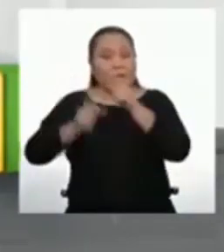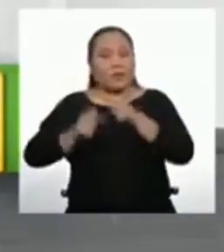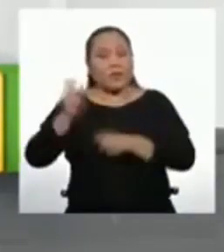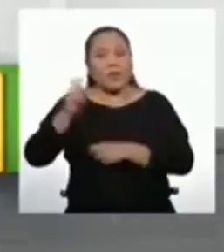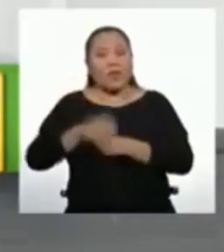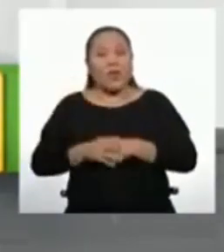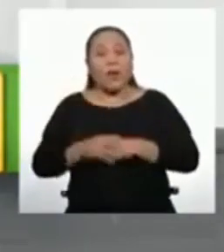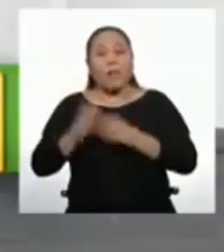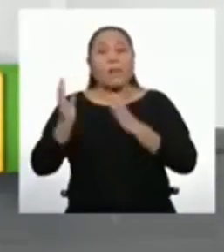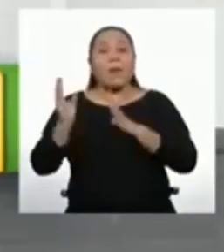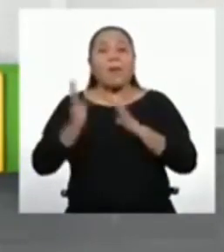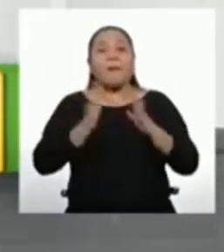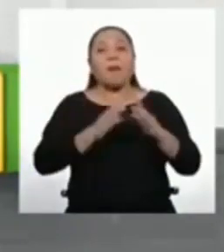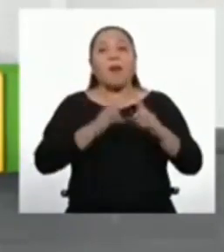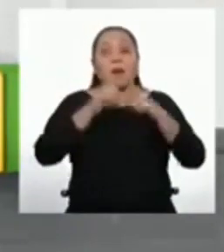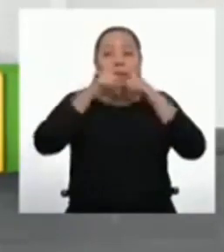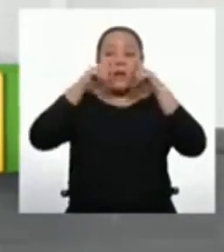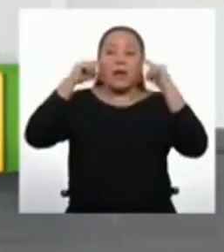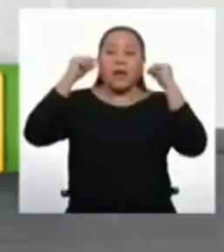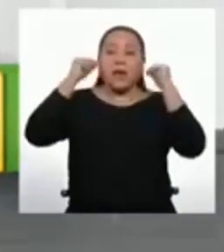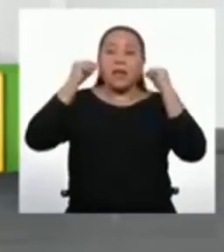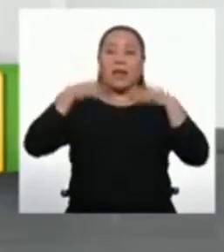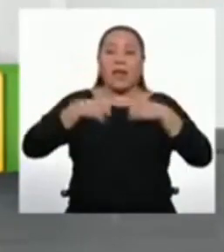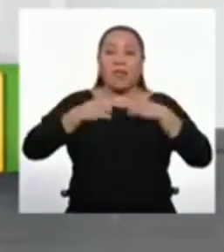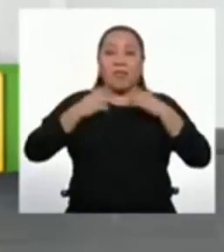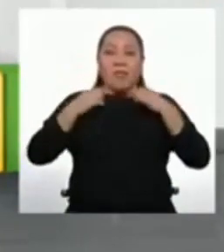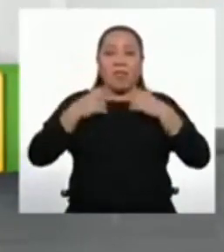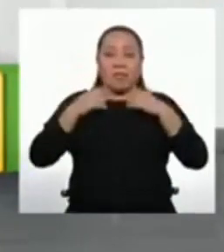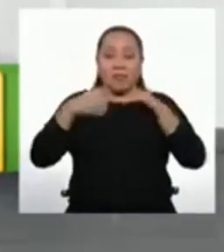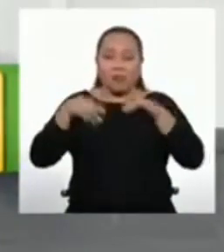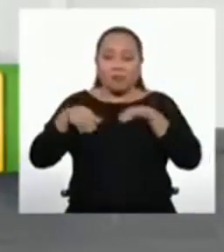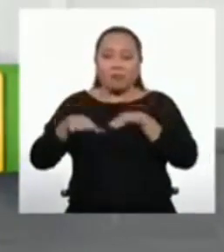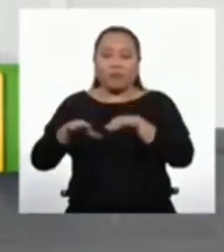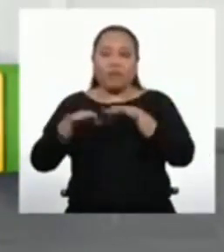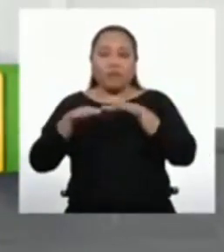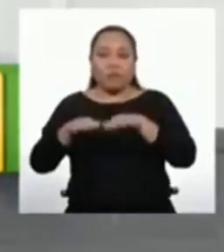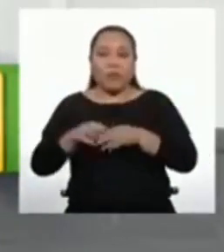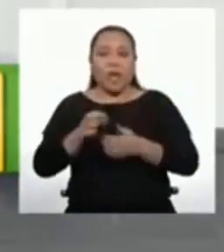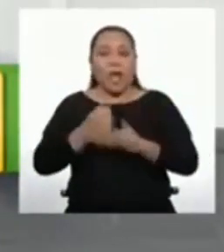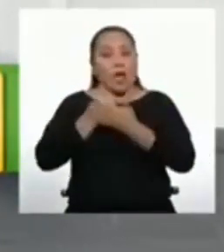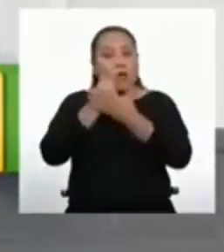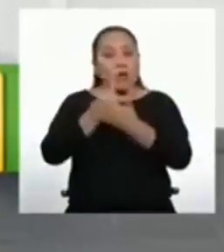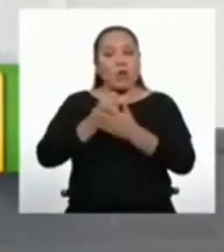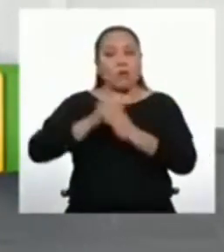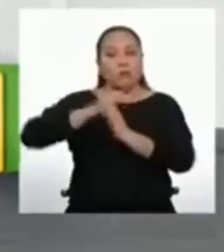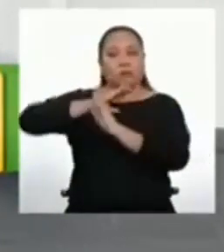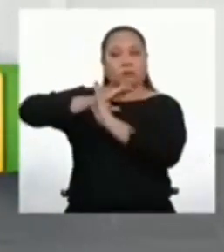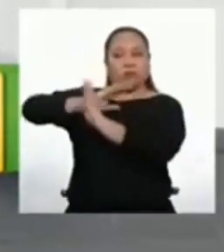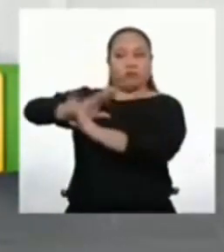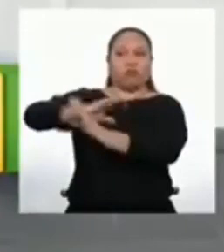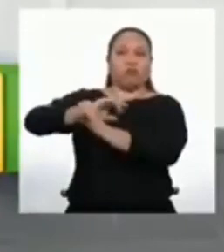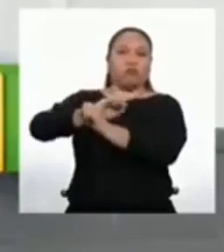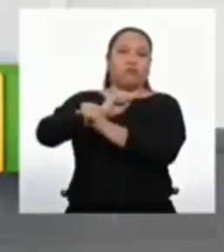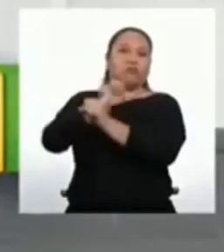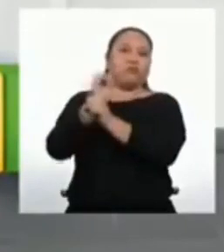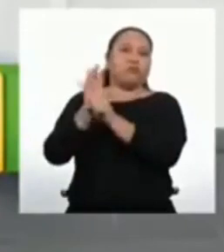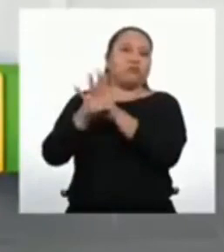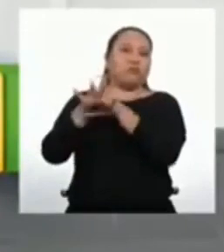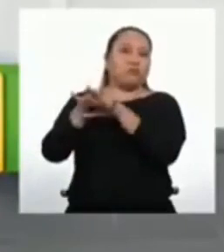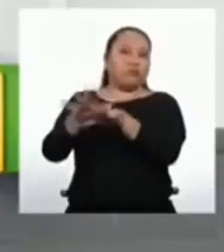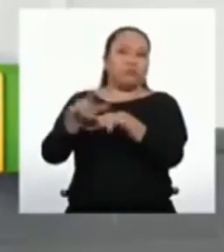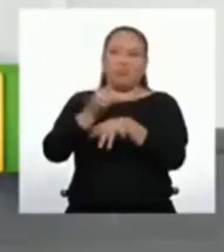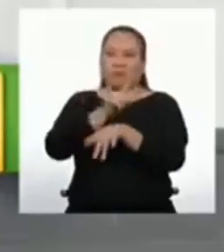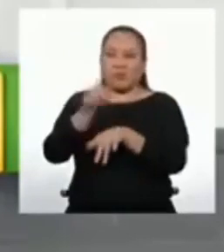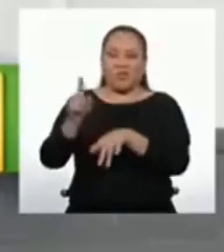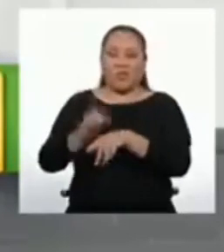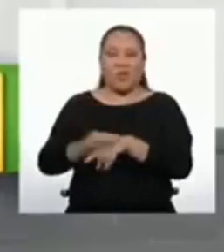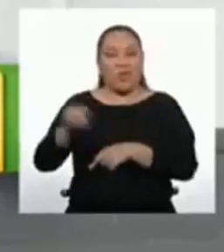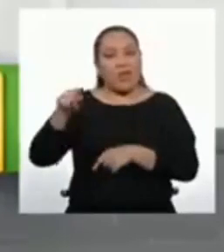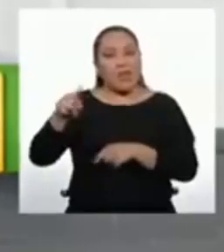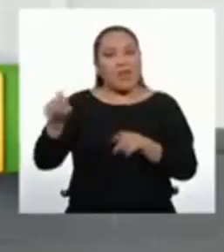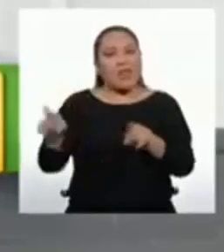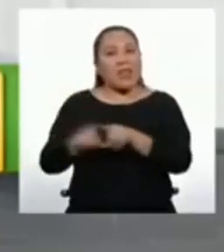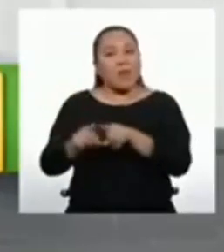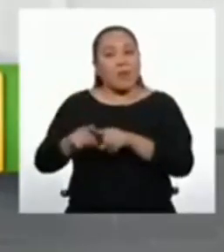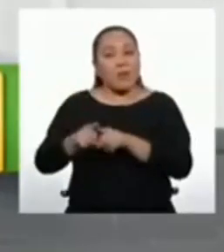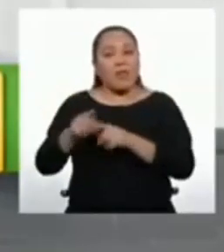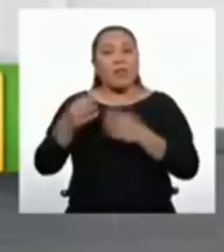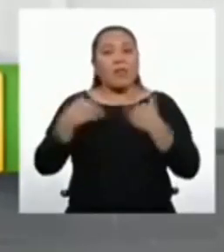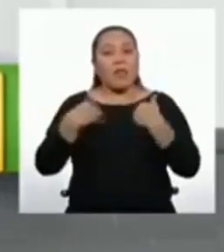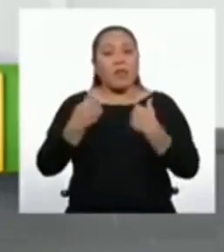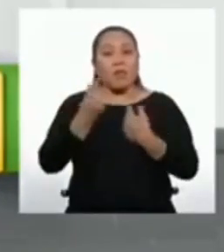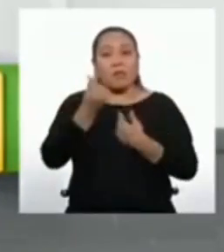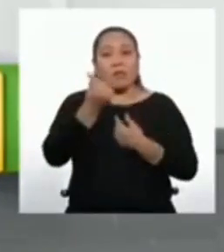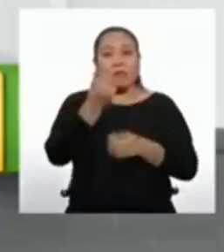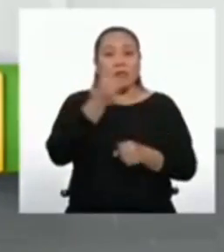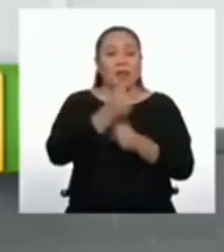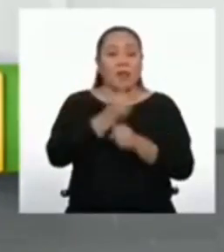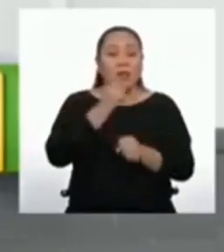comunidad. Así, mientras contribuyen a prevenir el contagio del COVID-19, son capaces de generar ingresos económicos para